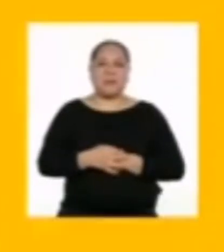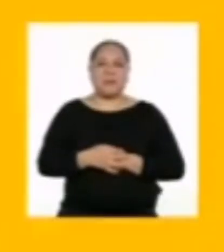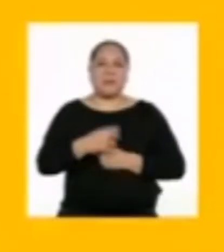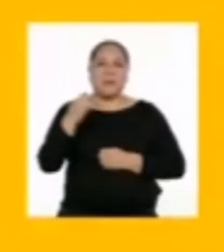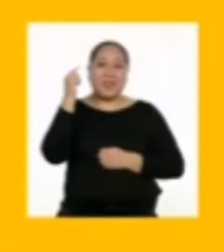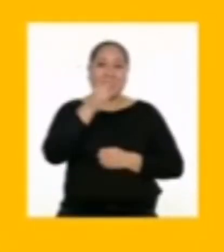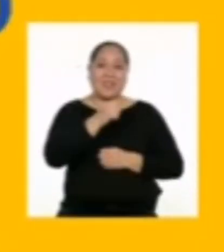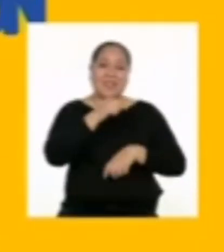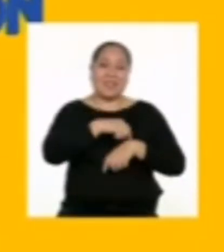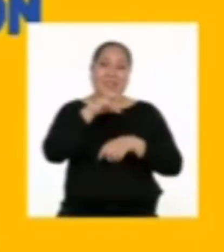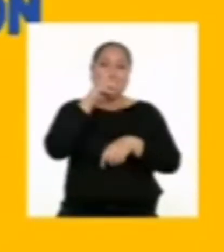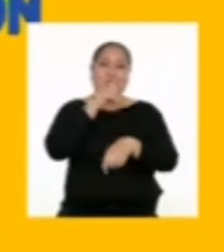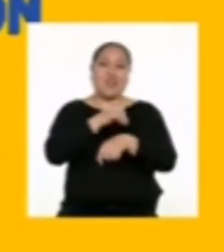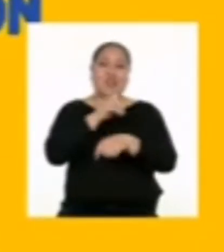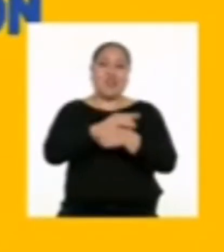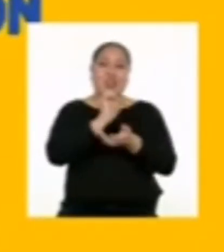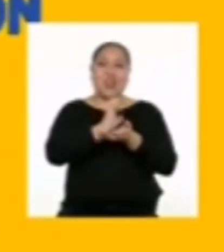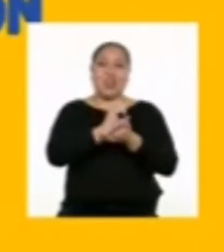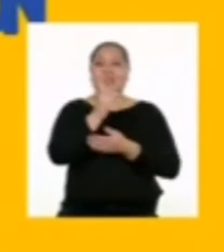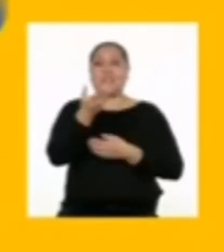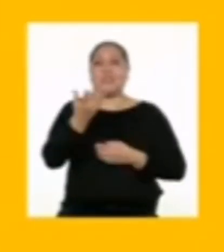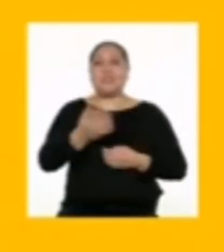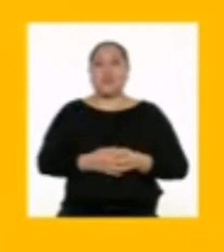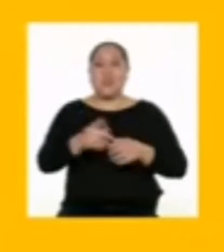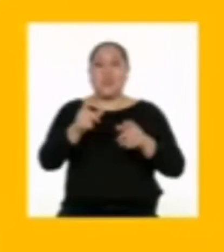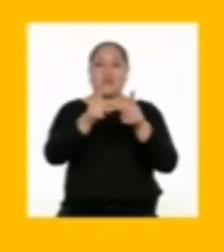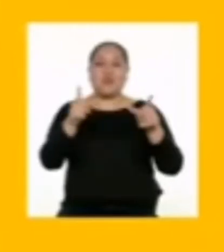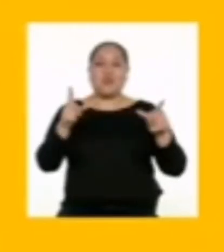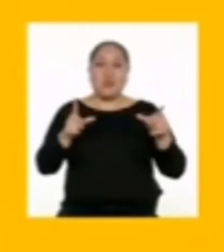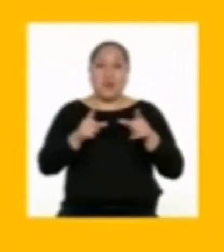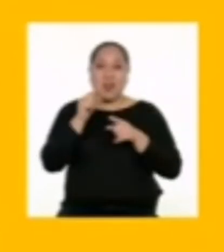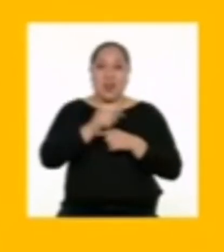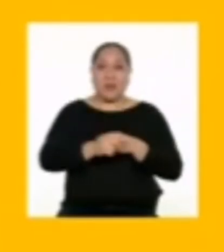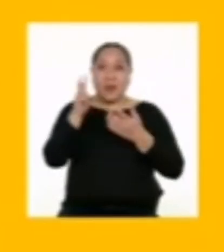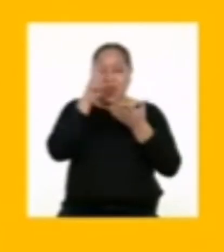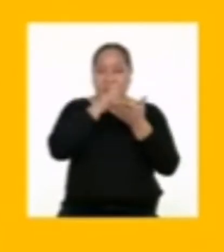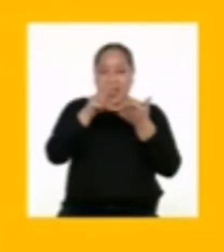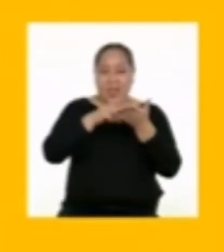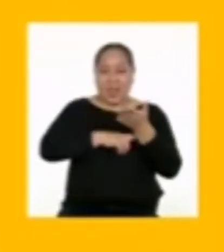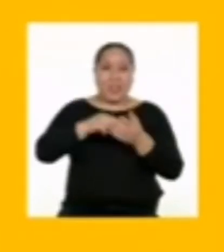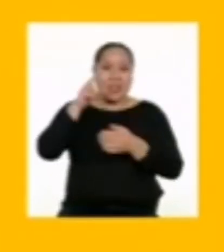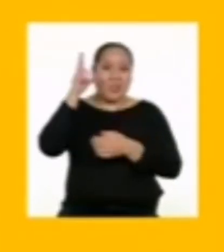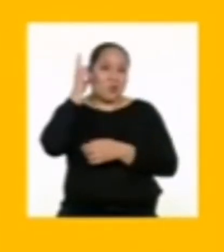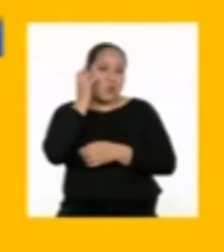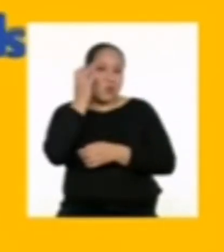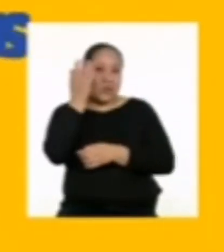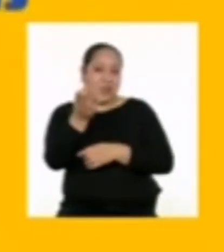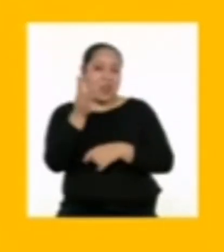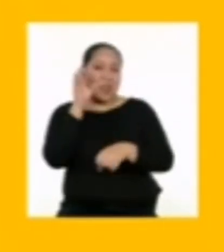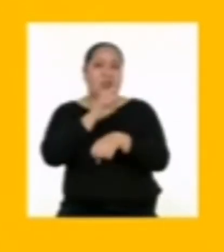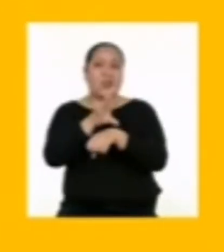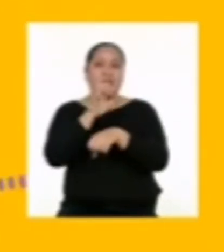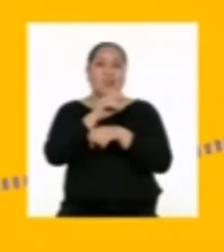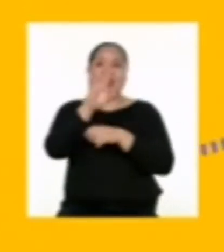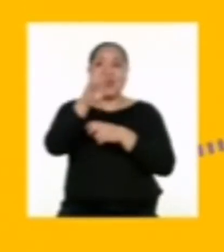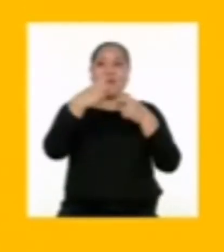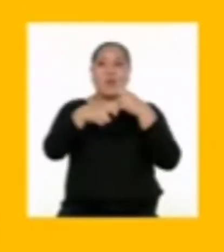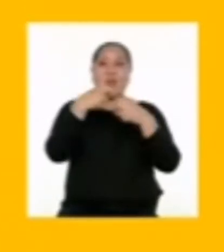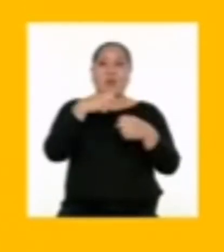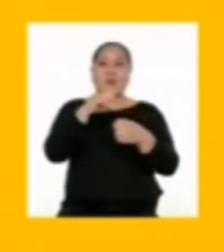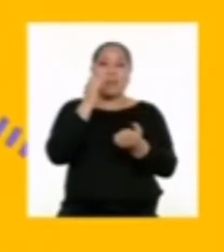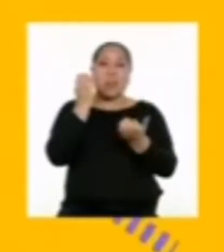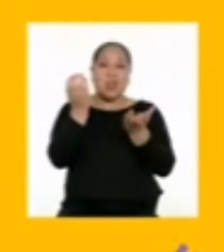Esto fue Doctora Educación, el espacio hecho para leerte, escucharte y aconsejarte sobre tus problemas escolares.